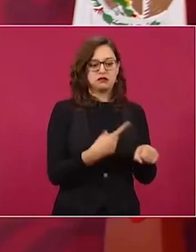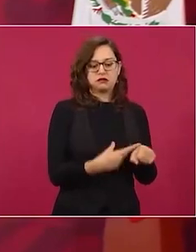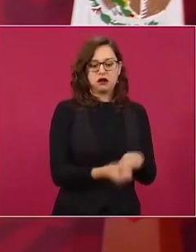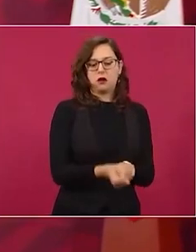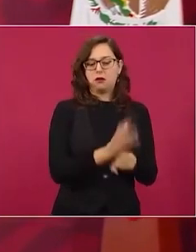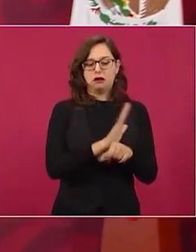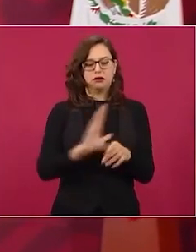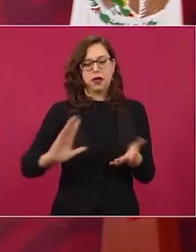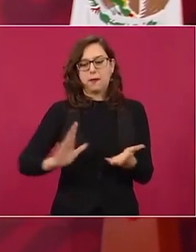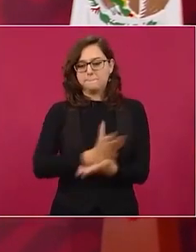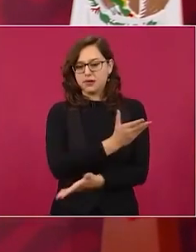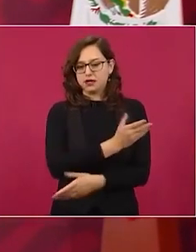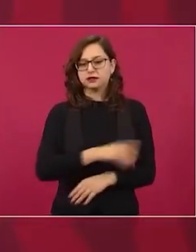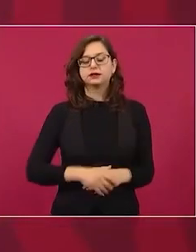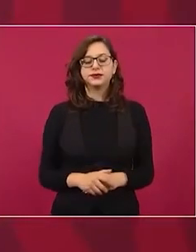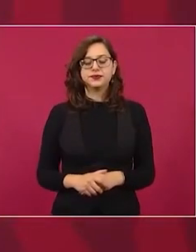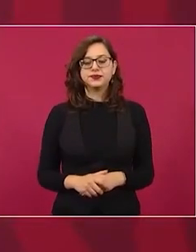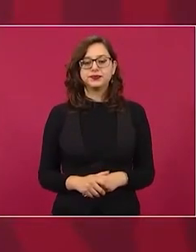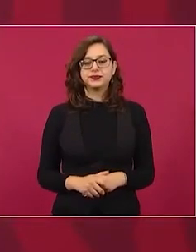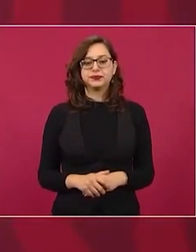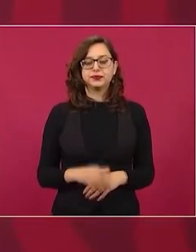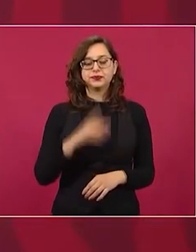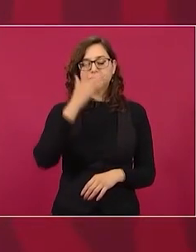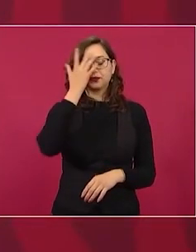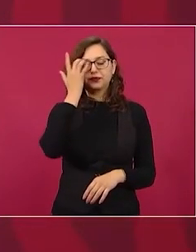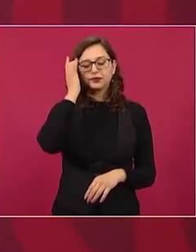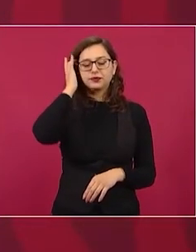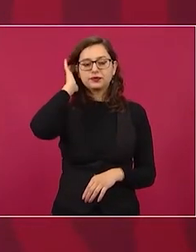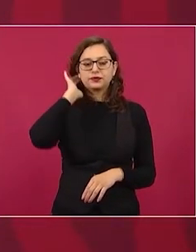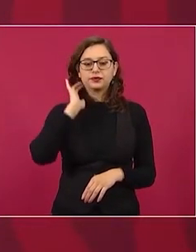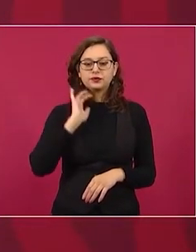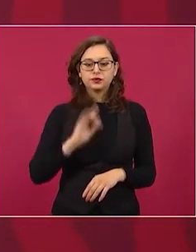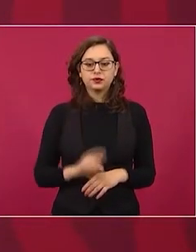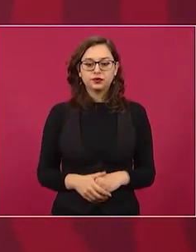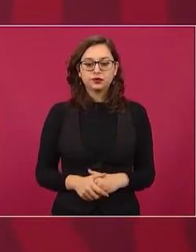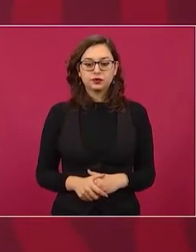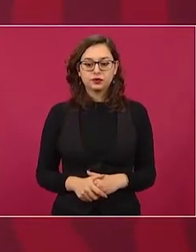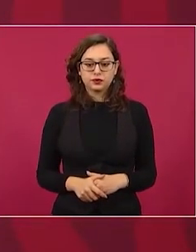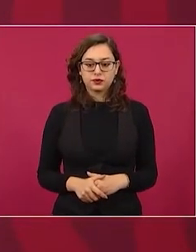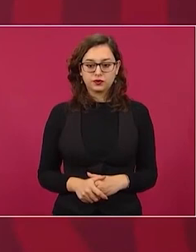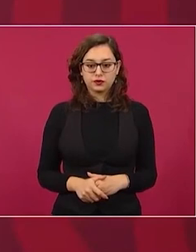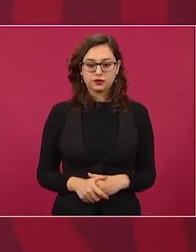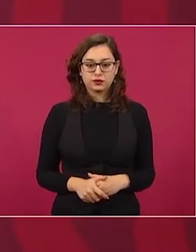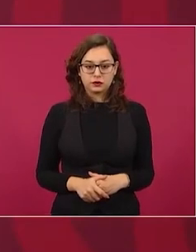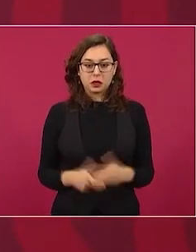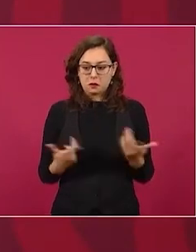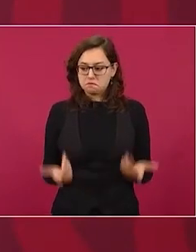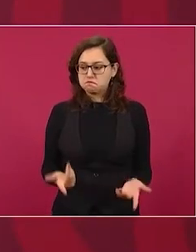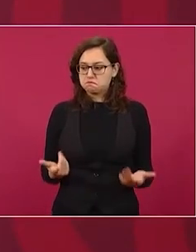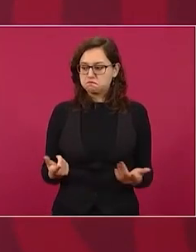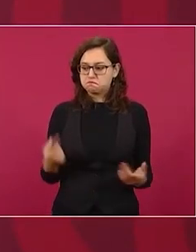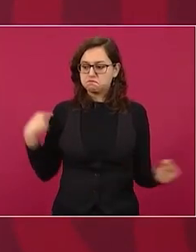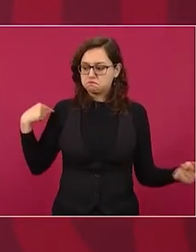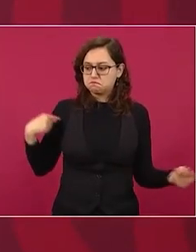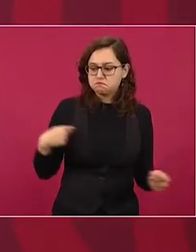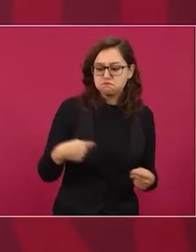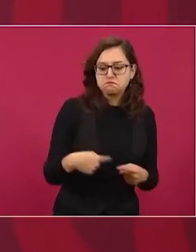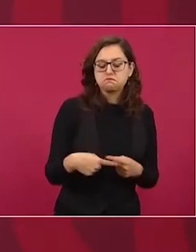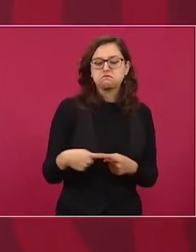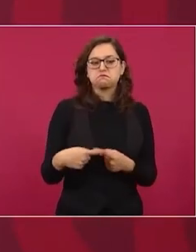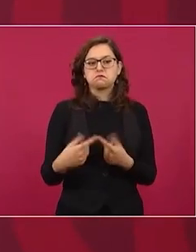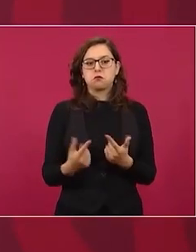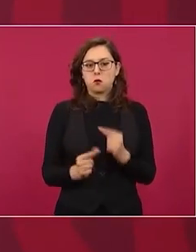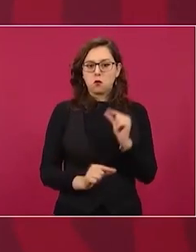Ya hay una recuperación poco a poco,